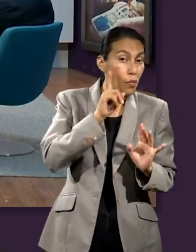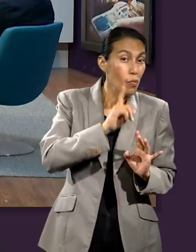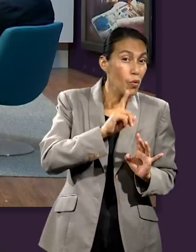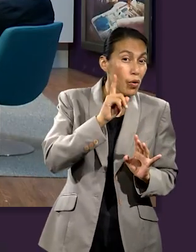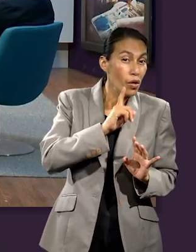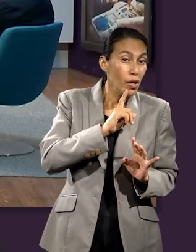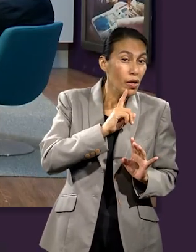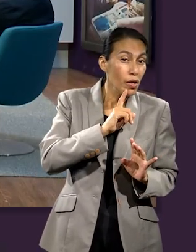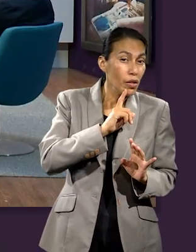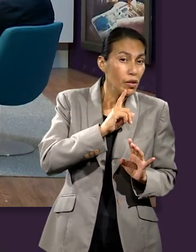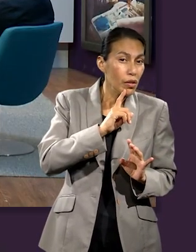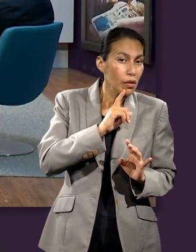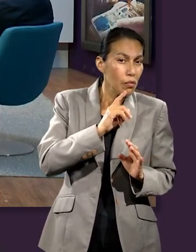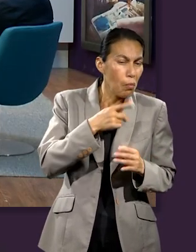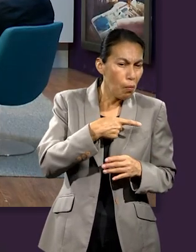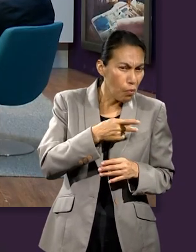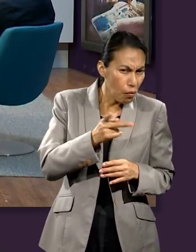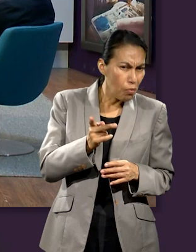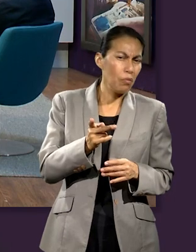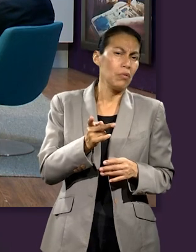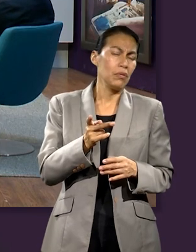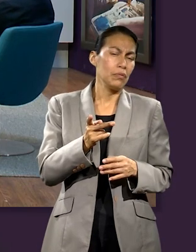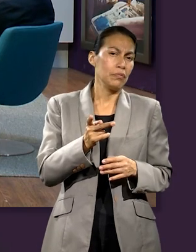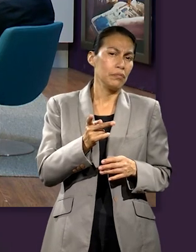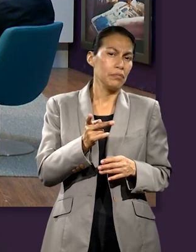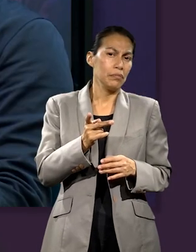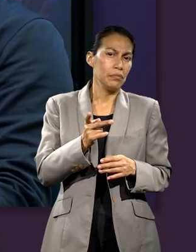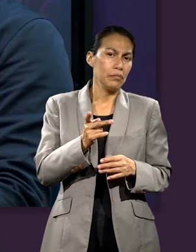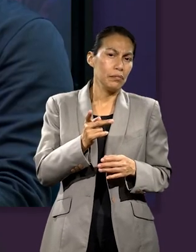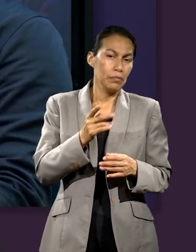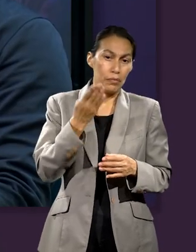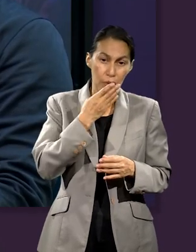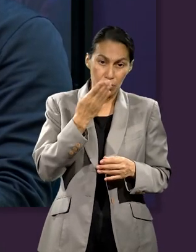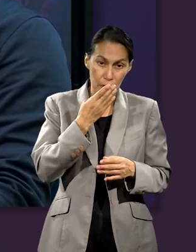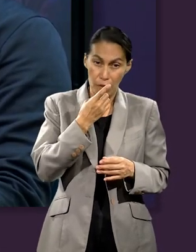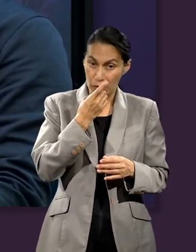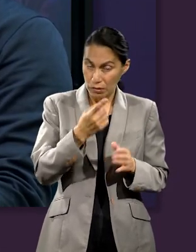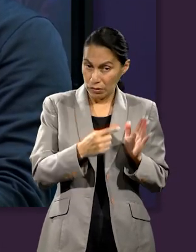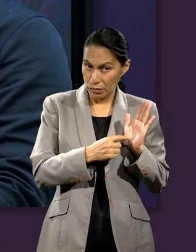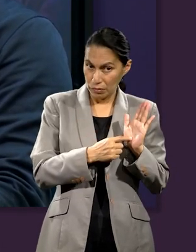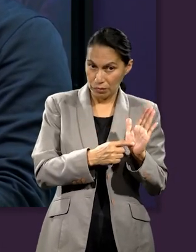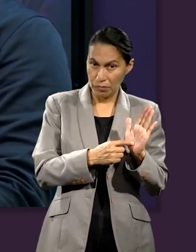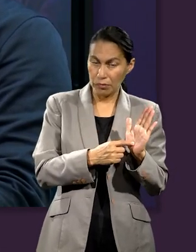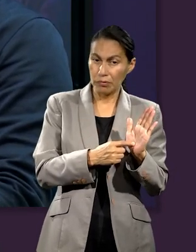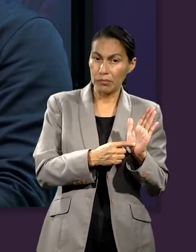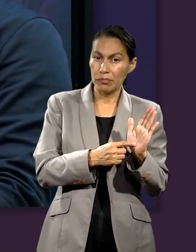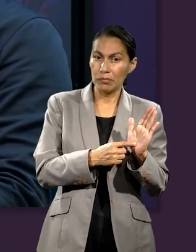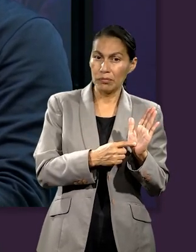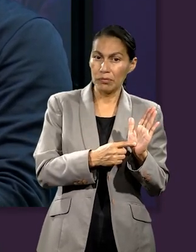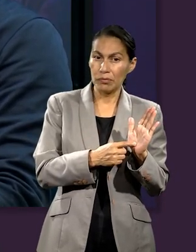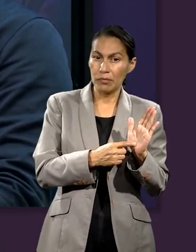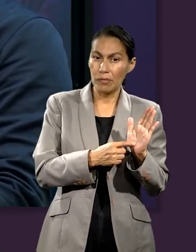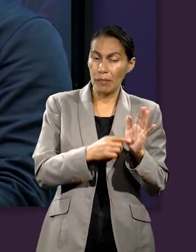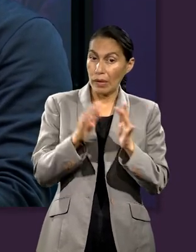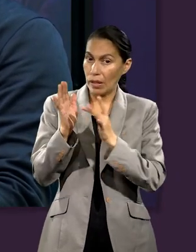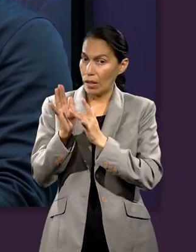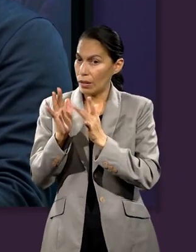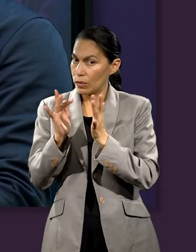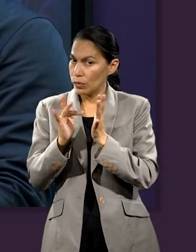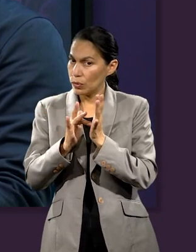una persona de pocos recursos. Y la lección y la Biblia hace referencia a que Jesús